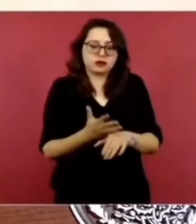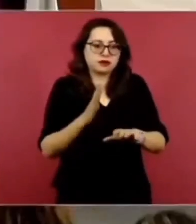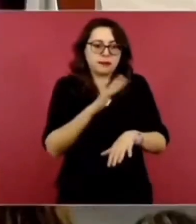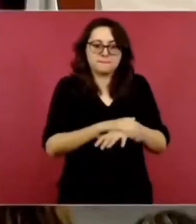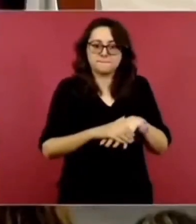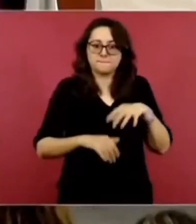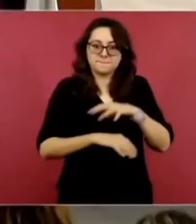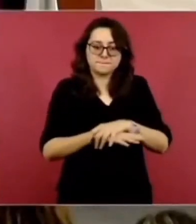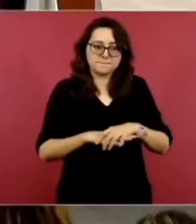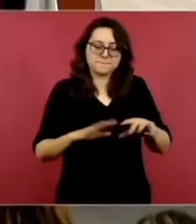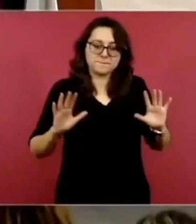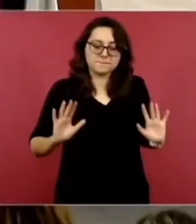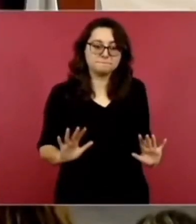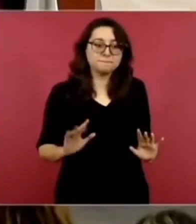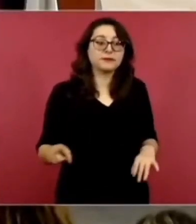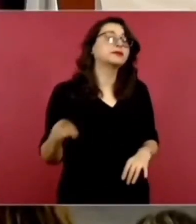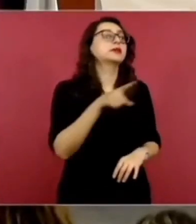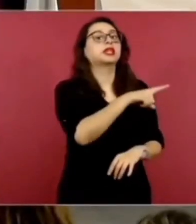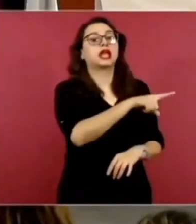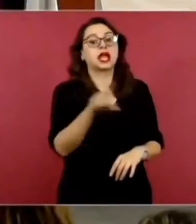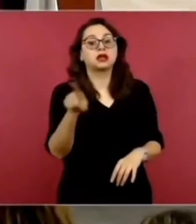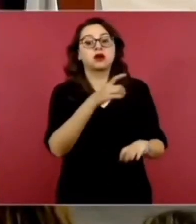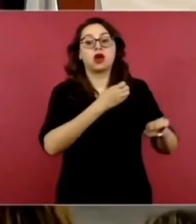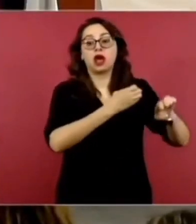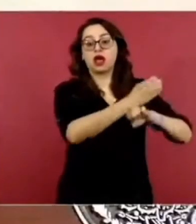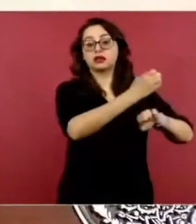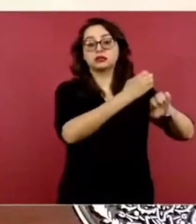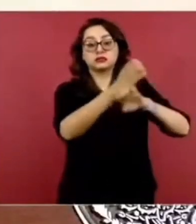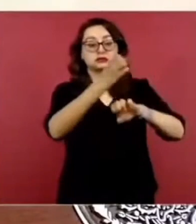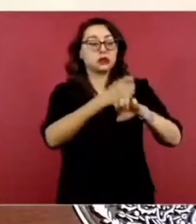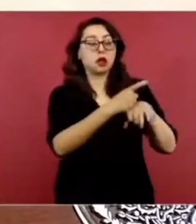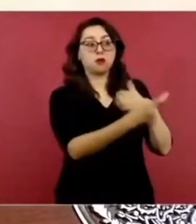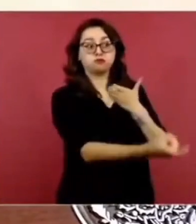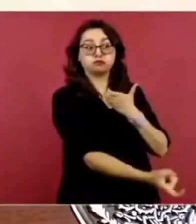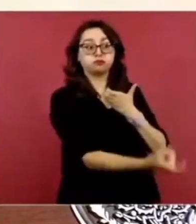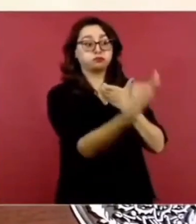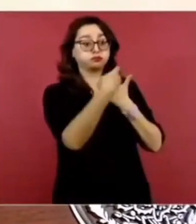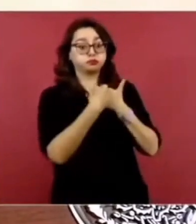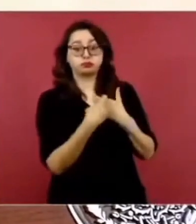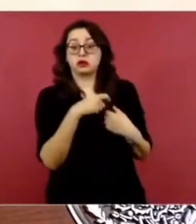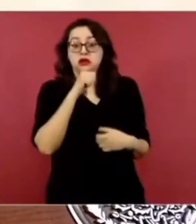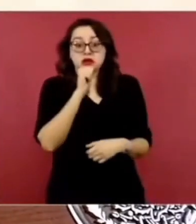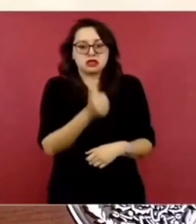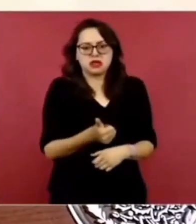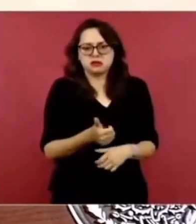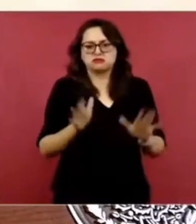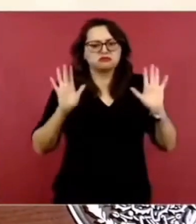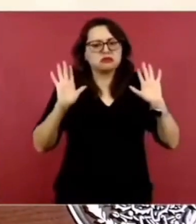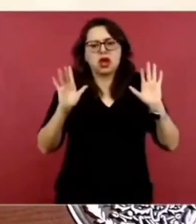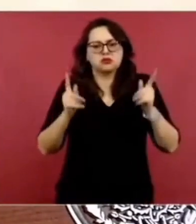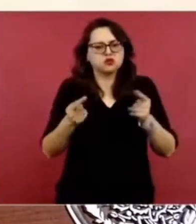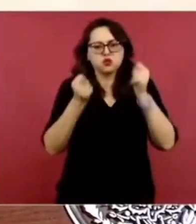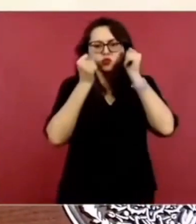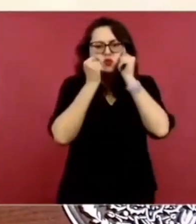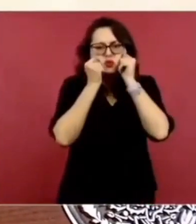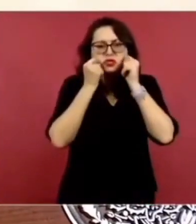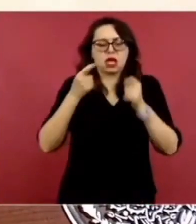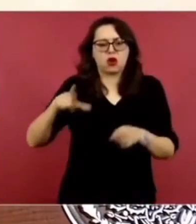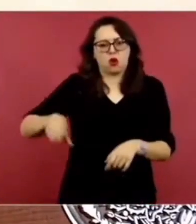Los que no lo hagan, reciben de la federación sus fondos,